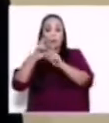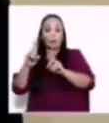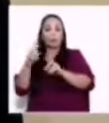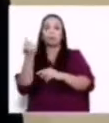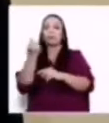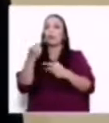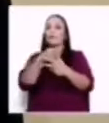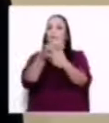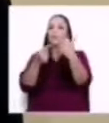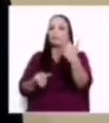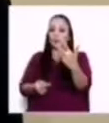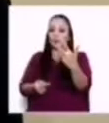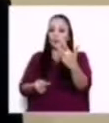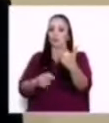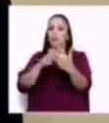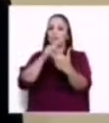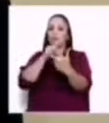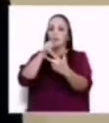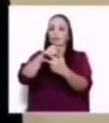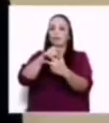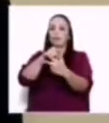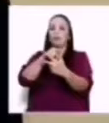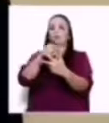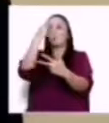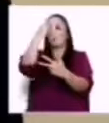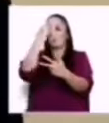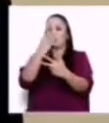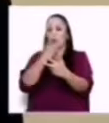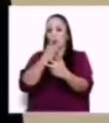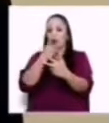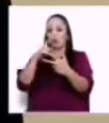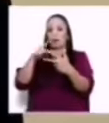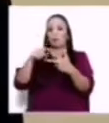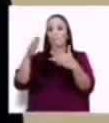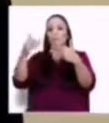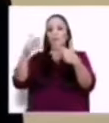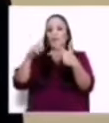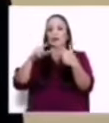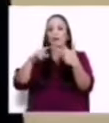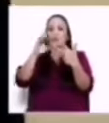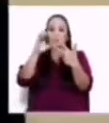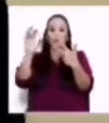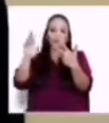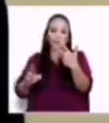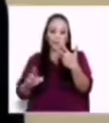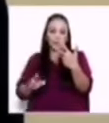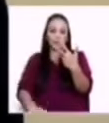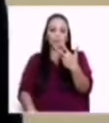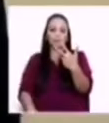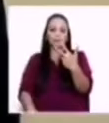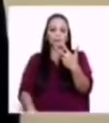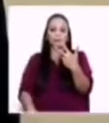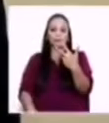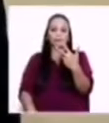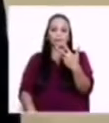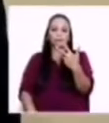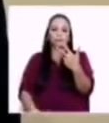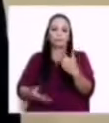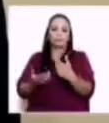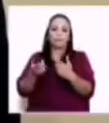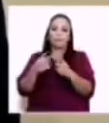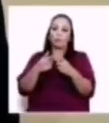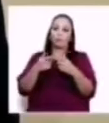momentos, que son la República Dominicana, Panamá y Costa Rica. Es verdaderamente